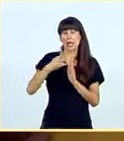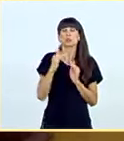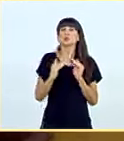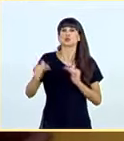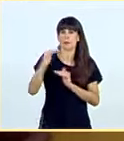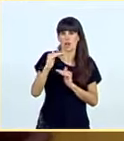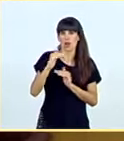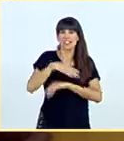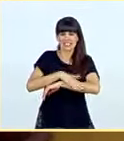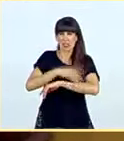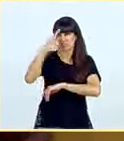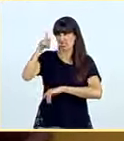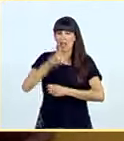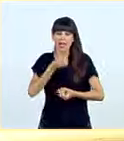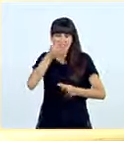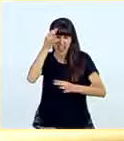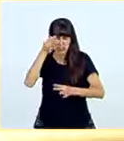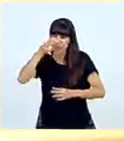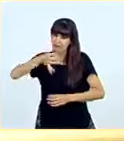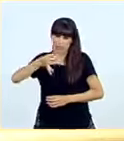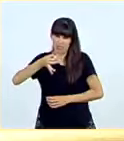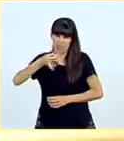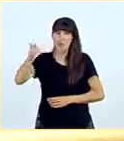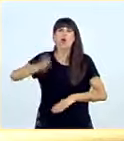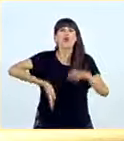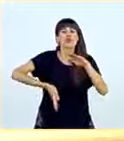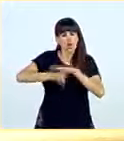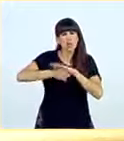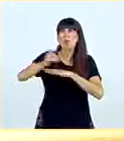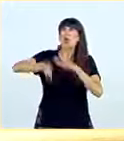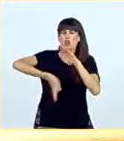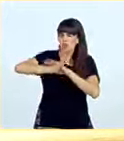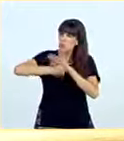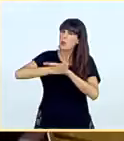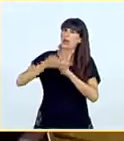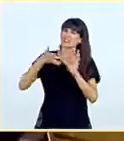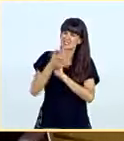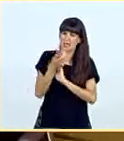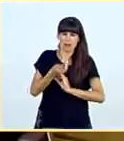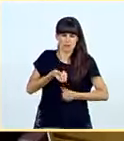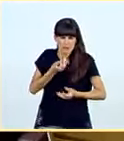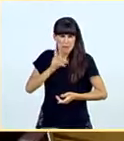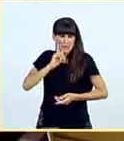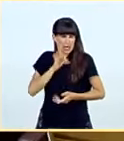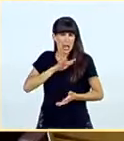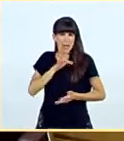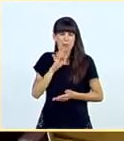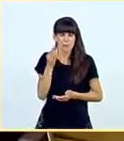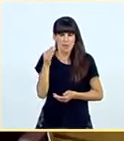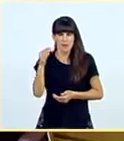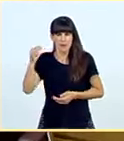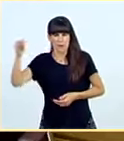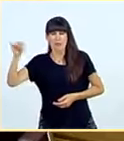esos datos no son ciertos. Pero sigan alimentando la bola. Le voy a decir a usted, señora